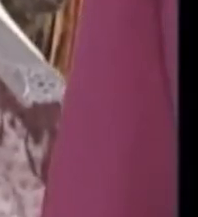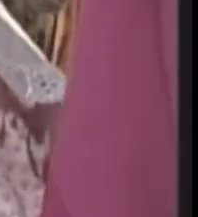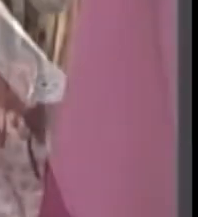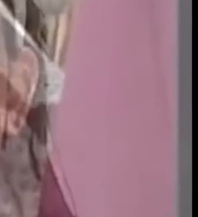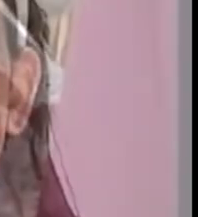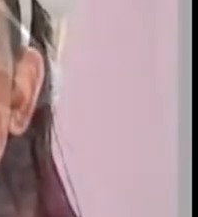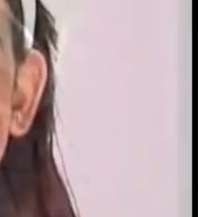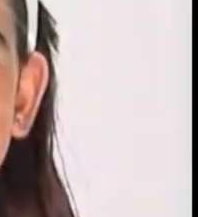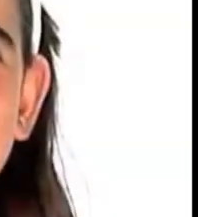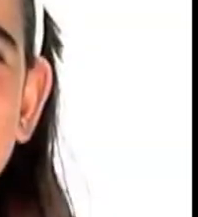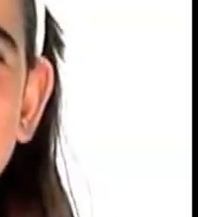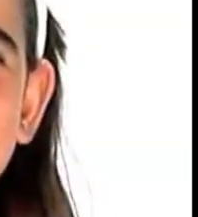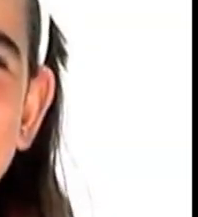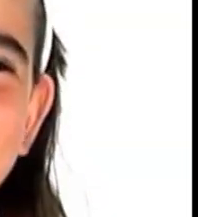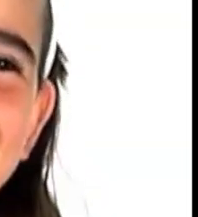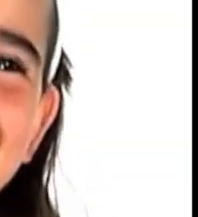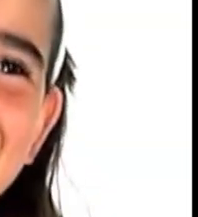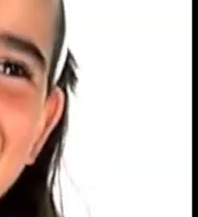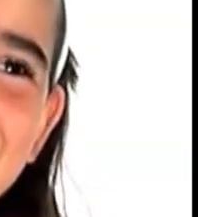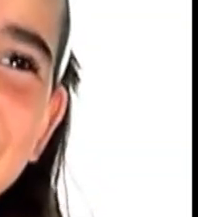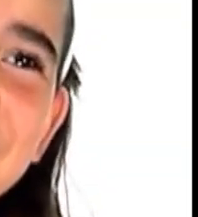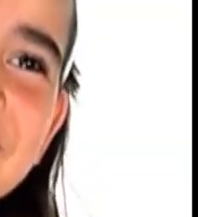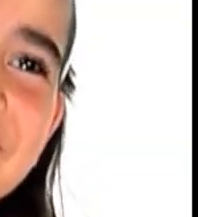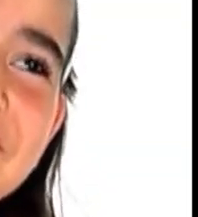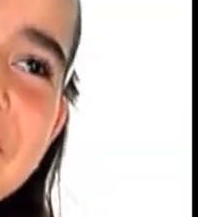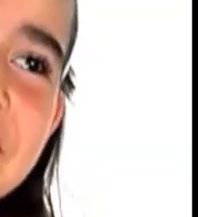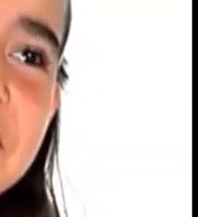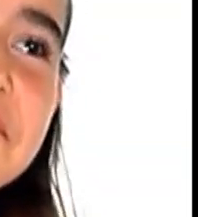Y tenemos este espacio.